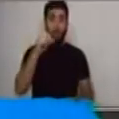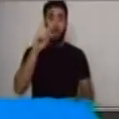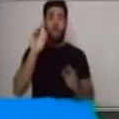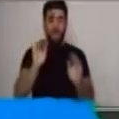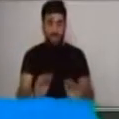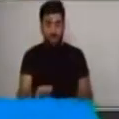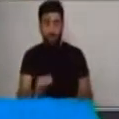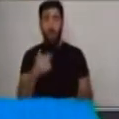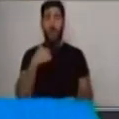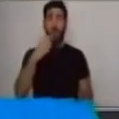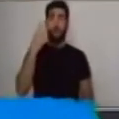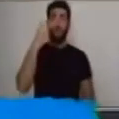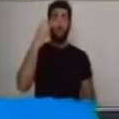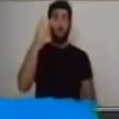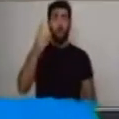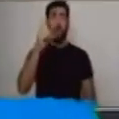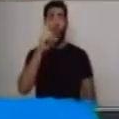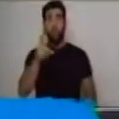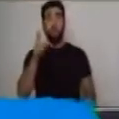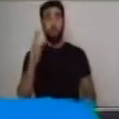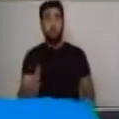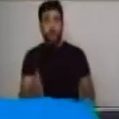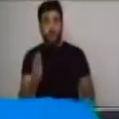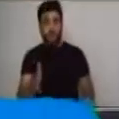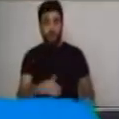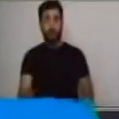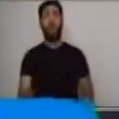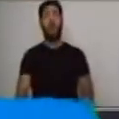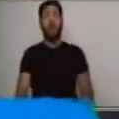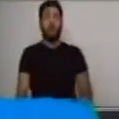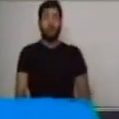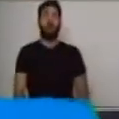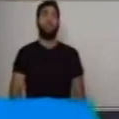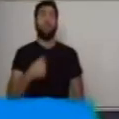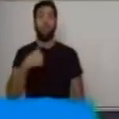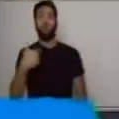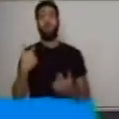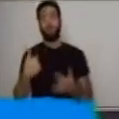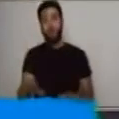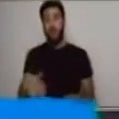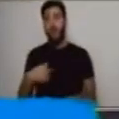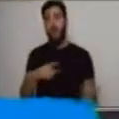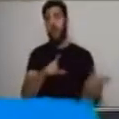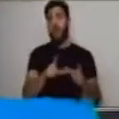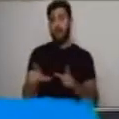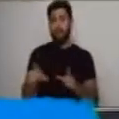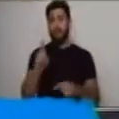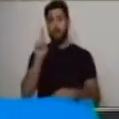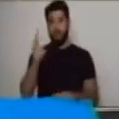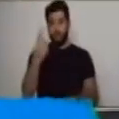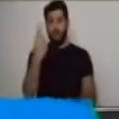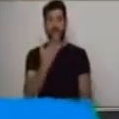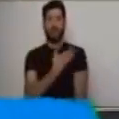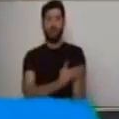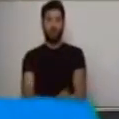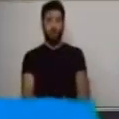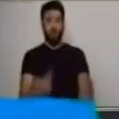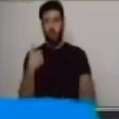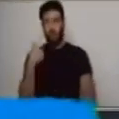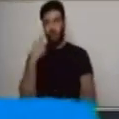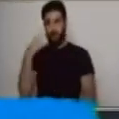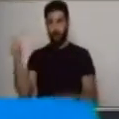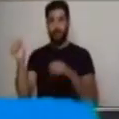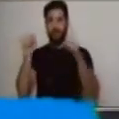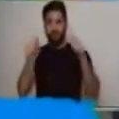un perro. Yo traigo preparada ya nuestra primera historia y lo fascinante de la narración